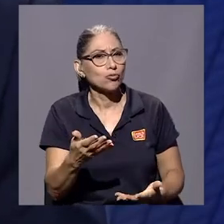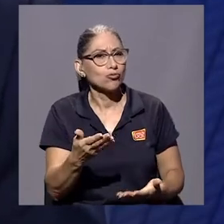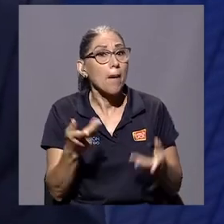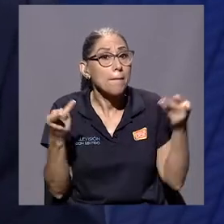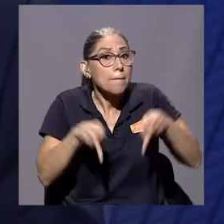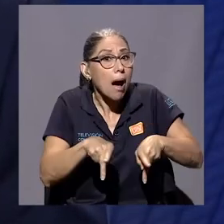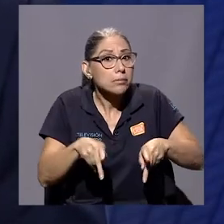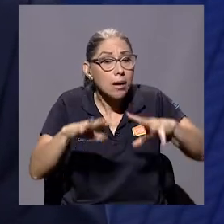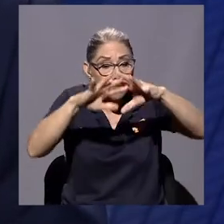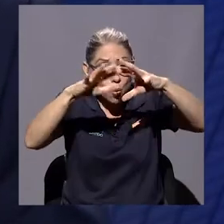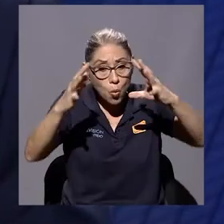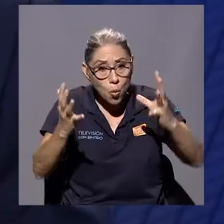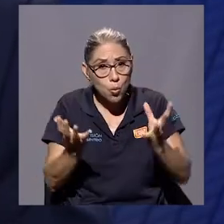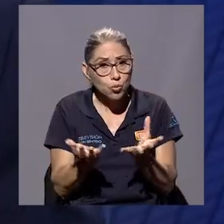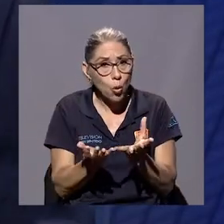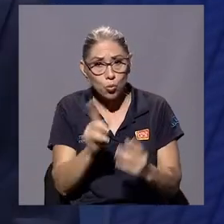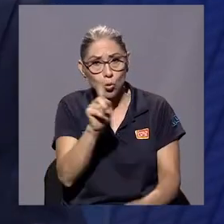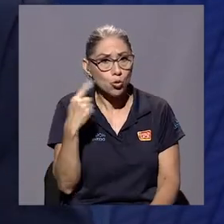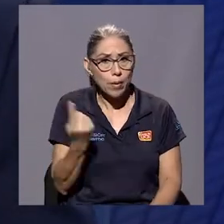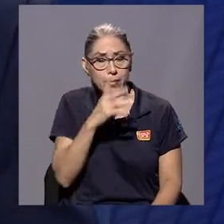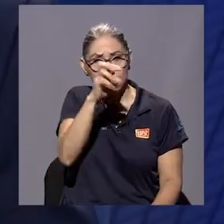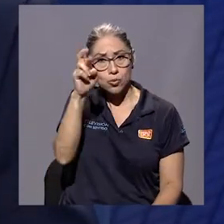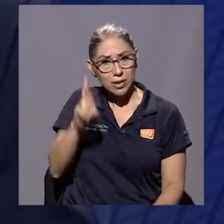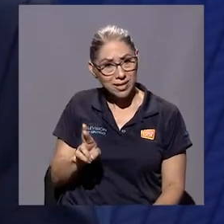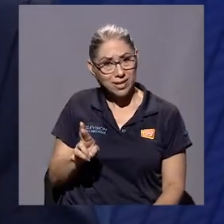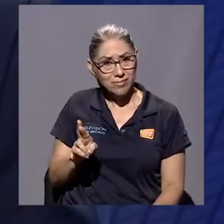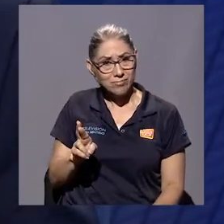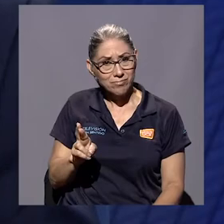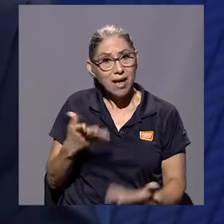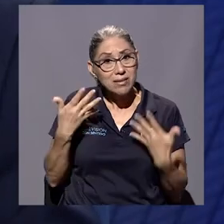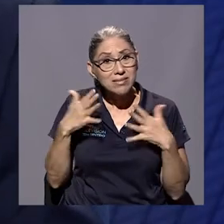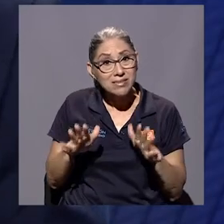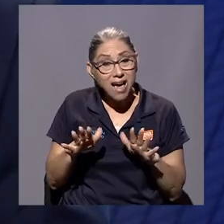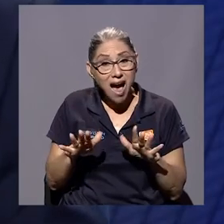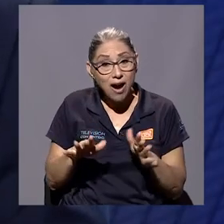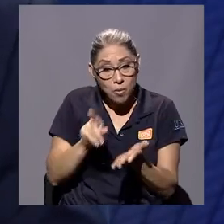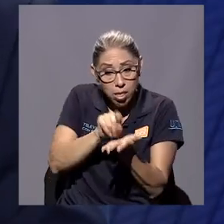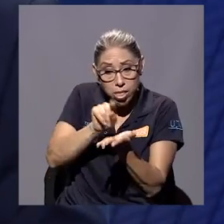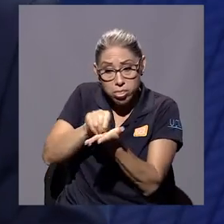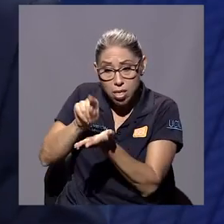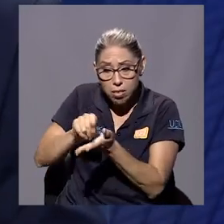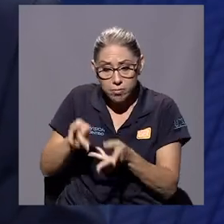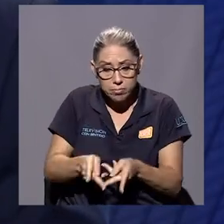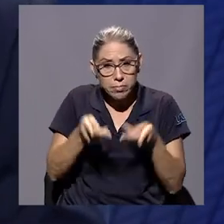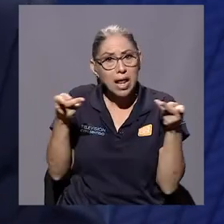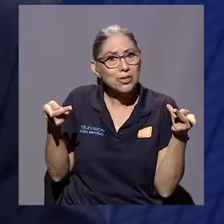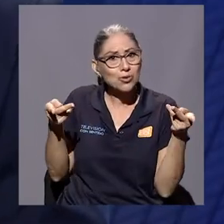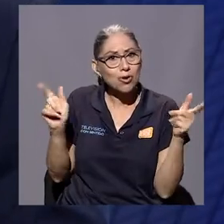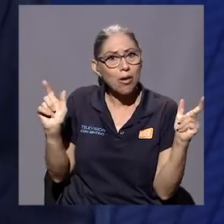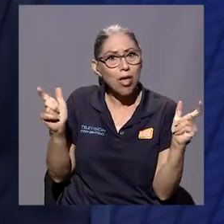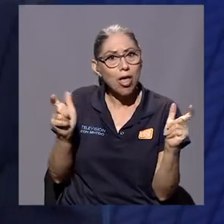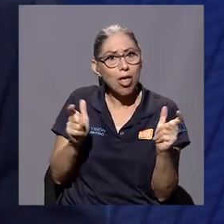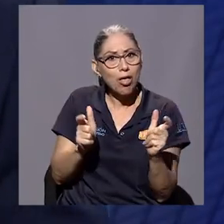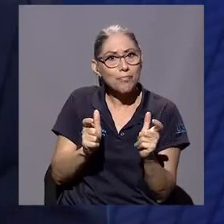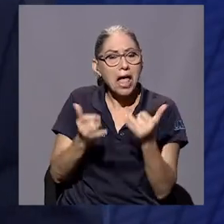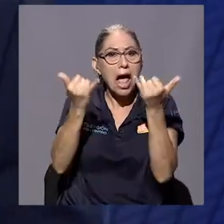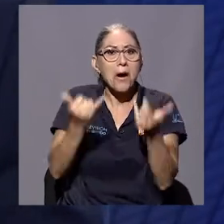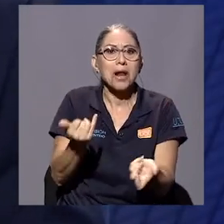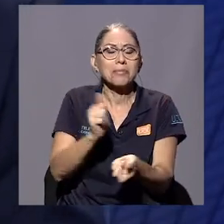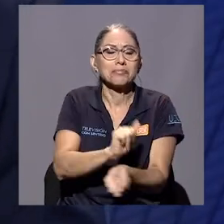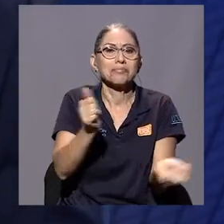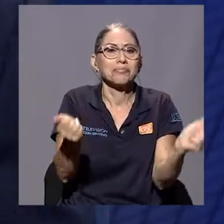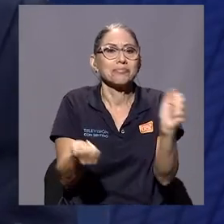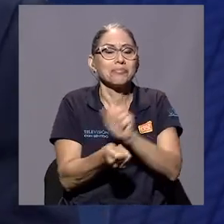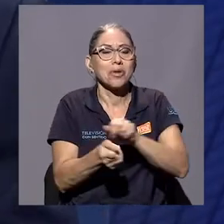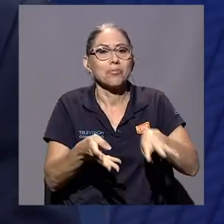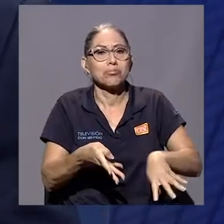planetaria, no es solo Costa Rica. Los medios impresos cada vez son menos, se pasan a lo digital y